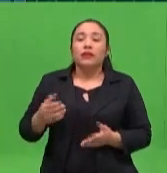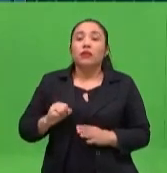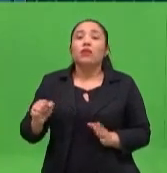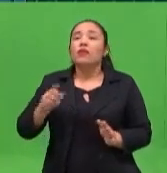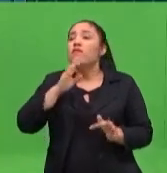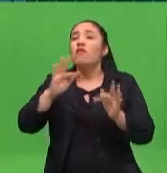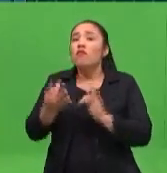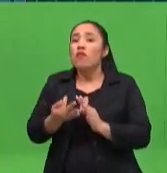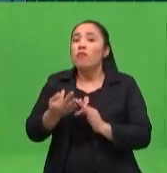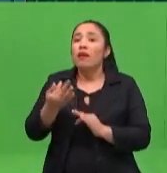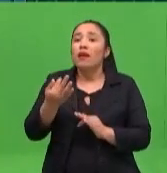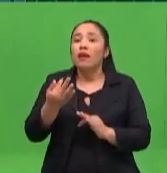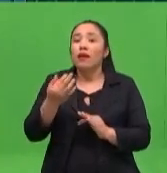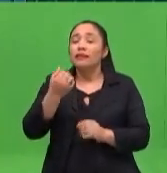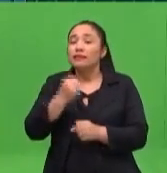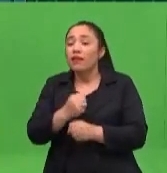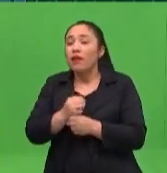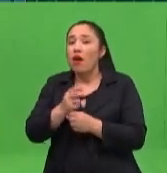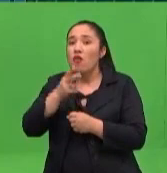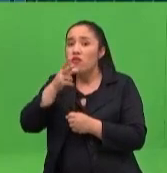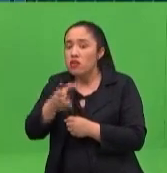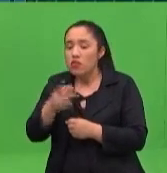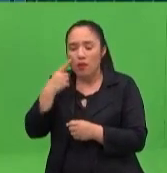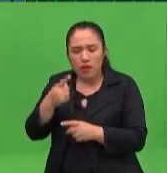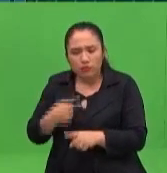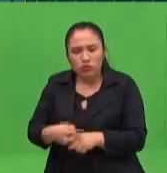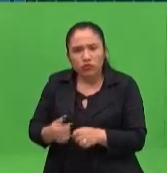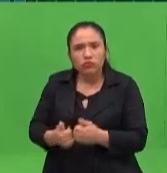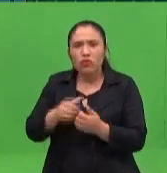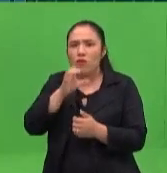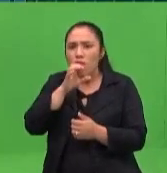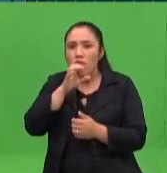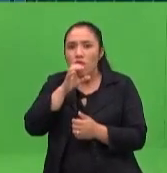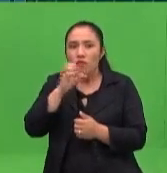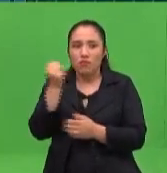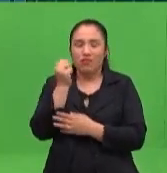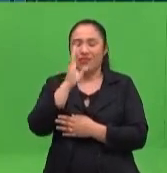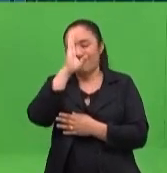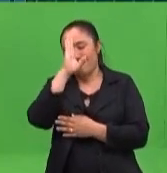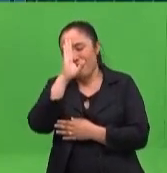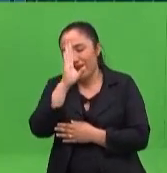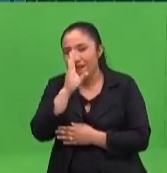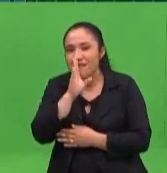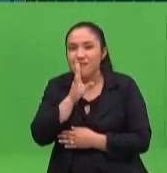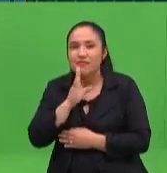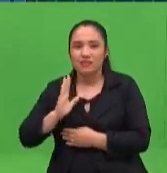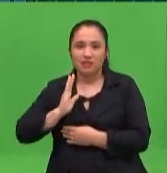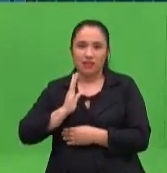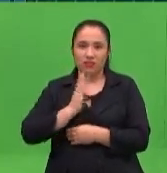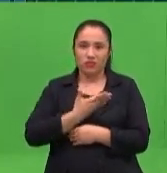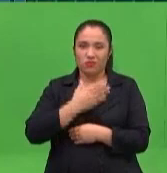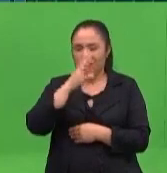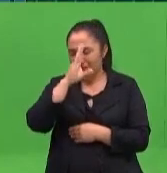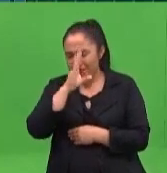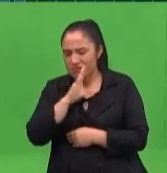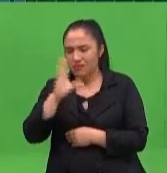tengamos mucha paciencia y un amor gigante por nuestros hijos como para poder vencer